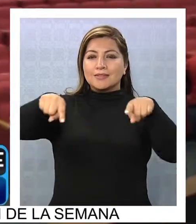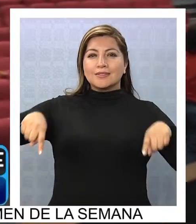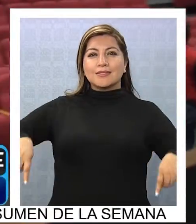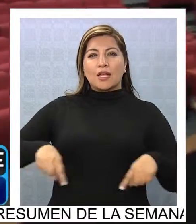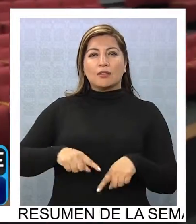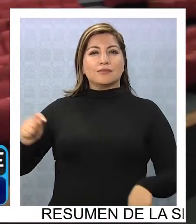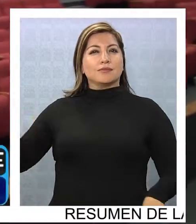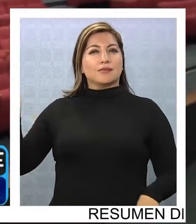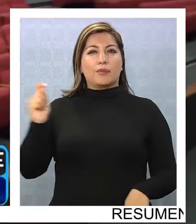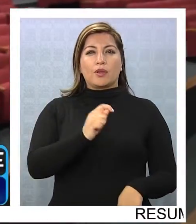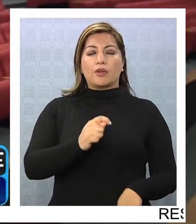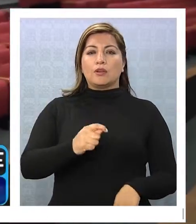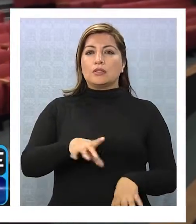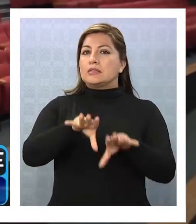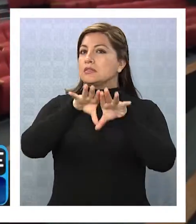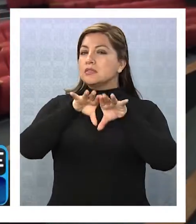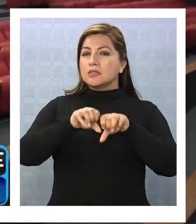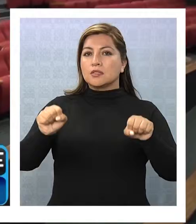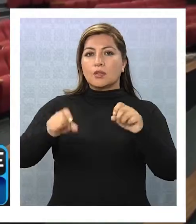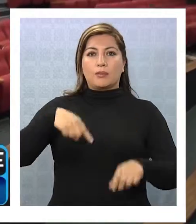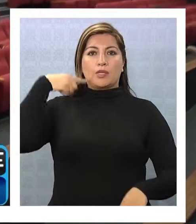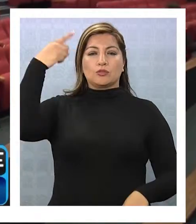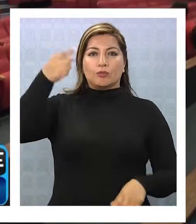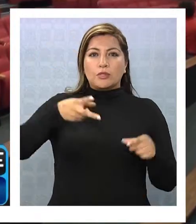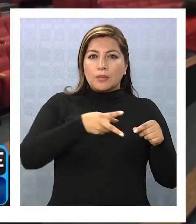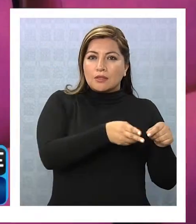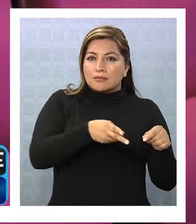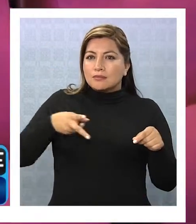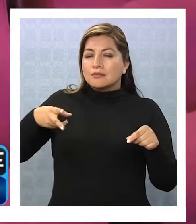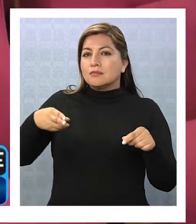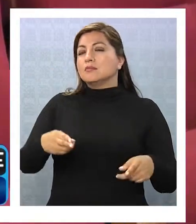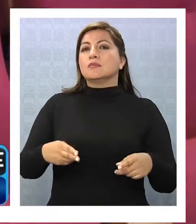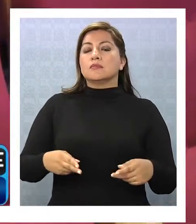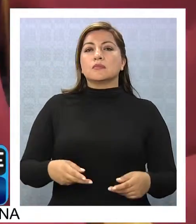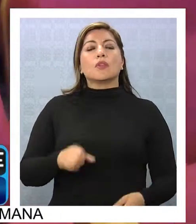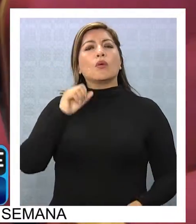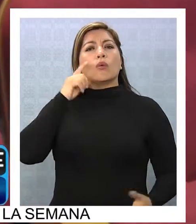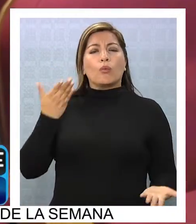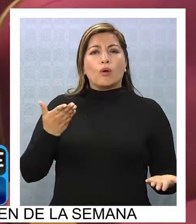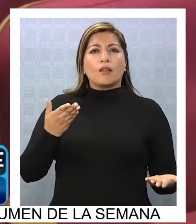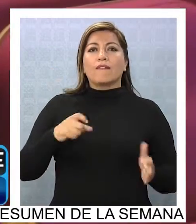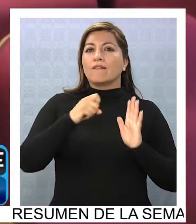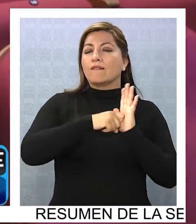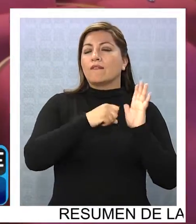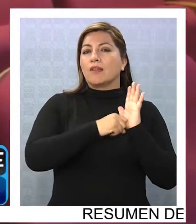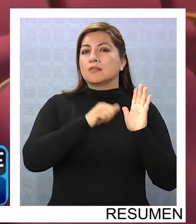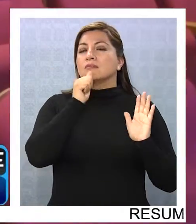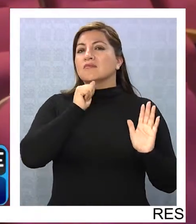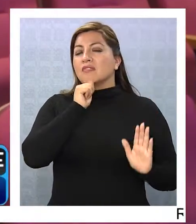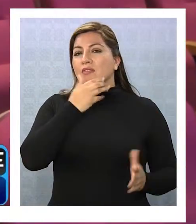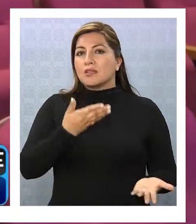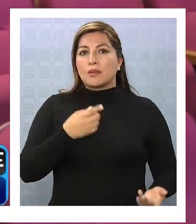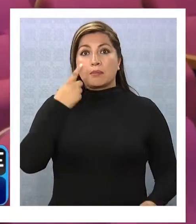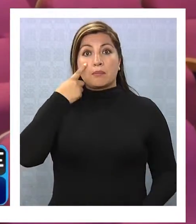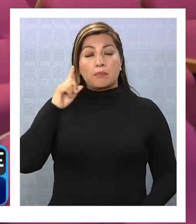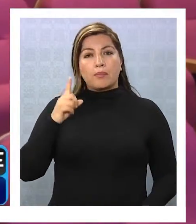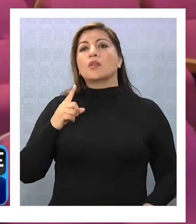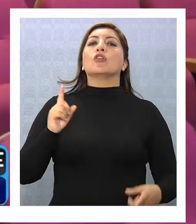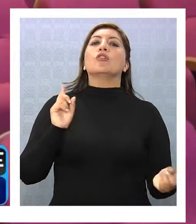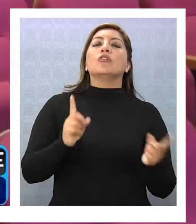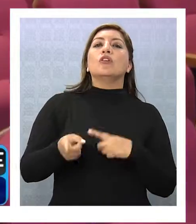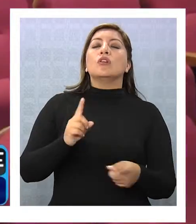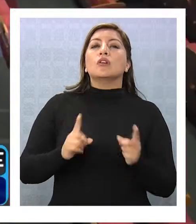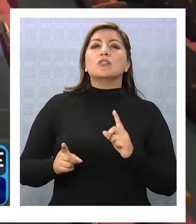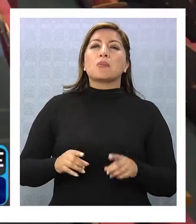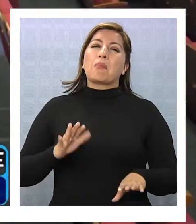Tarapacá y listo para su próxima reinauguración, la cual todavía no tiene fecha fija, pero estaría siendo organizada